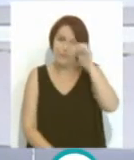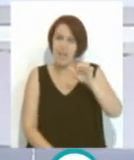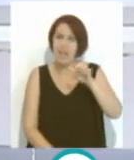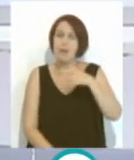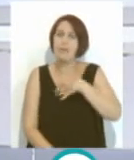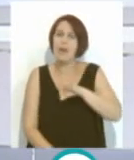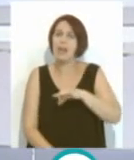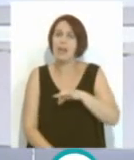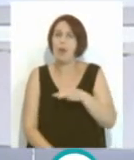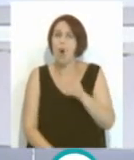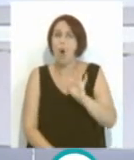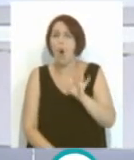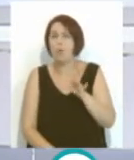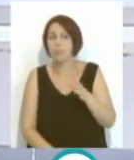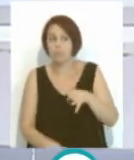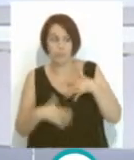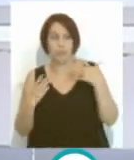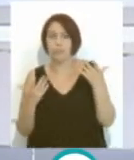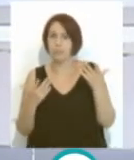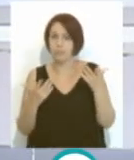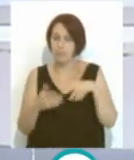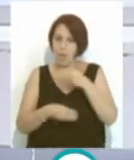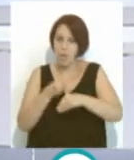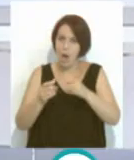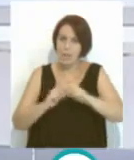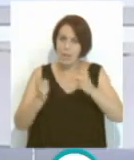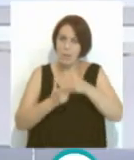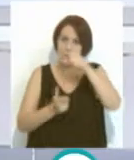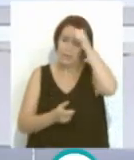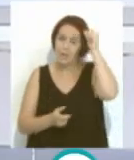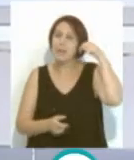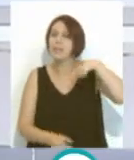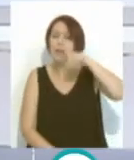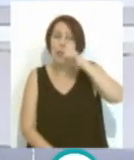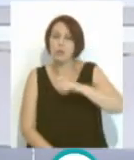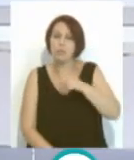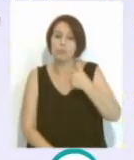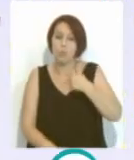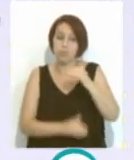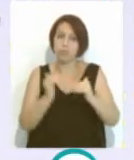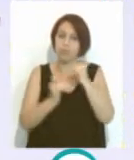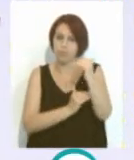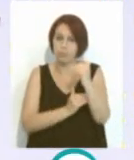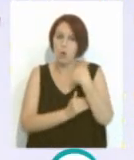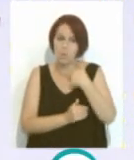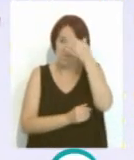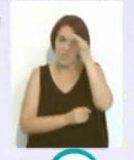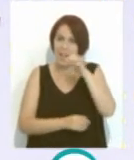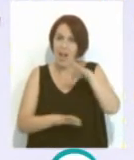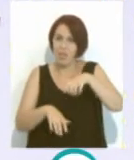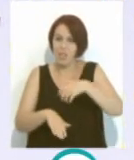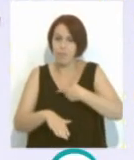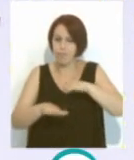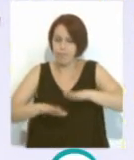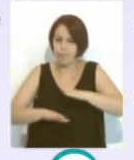o fue realmente una sorpresa lo que hizo el equipo de Álvaro Cervera este año? Yo desde que ascendió, yo tenía fe que el Cádiz se